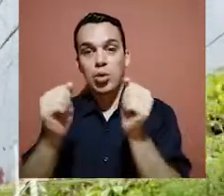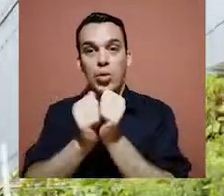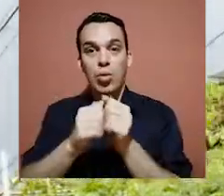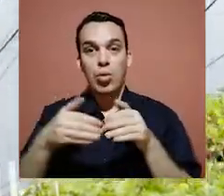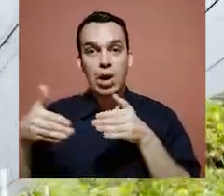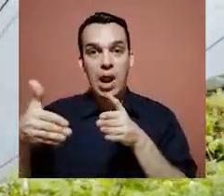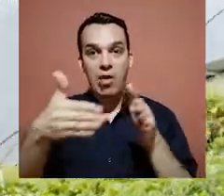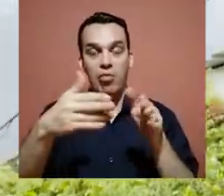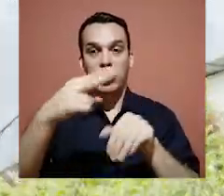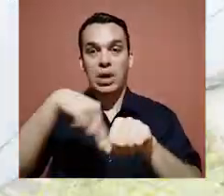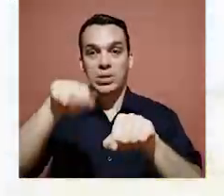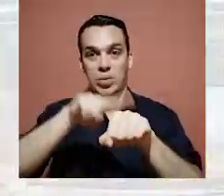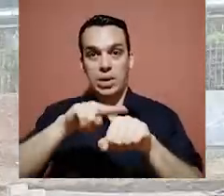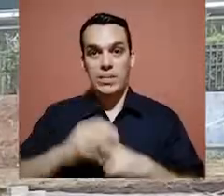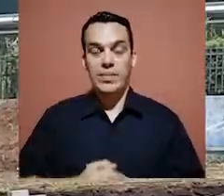con la Ruta Nacional.